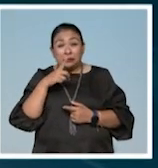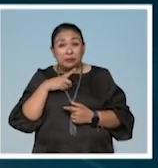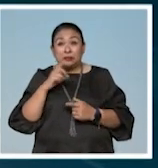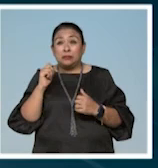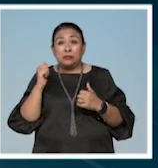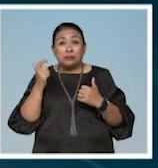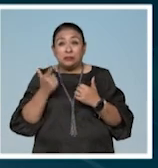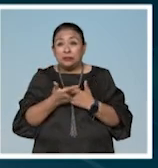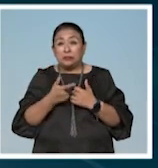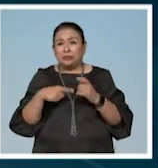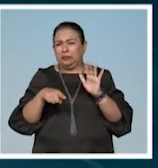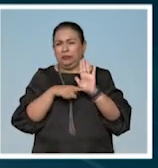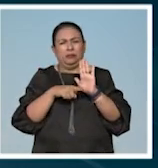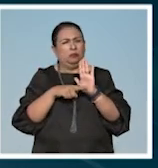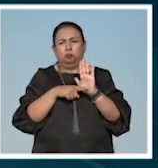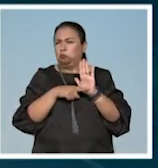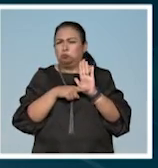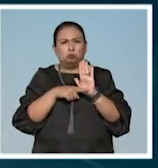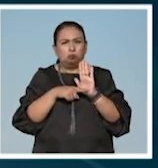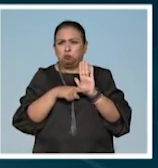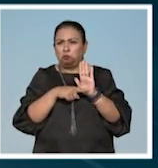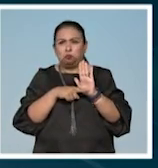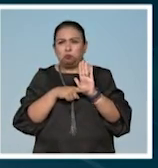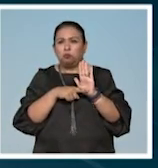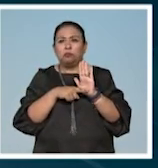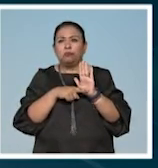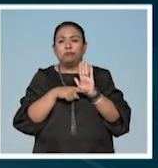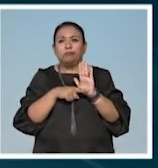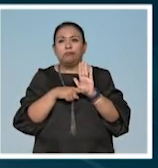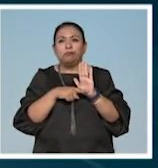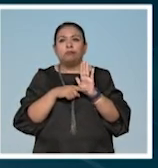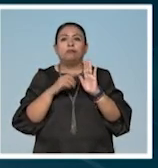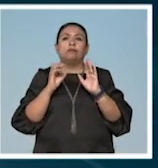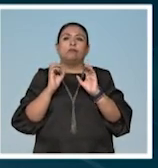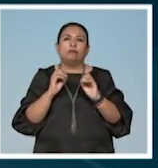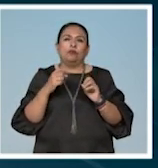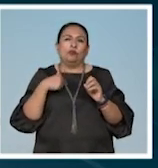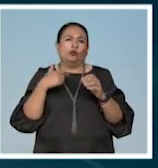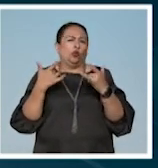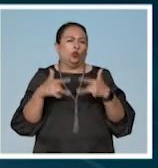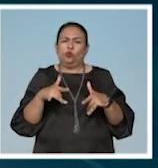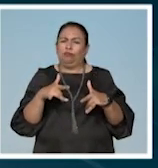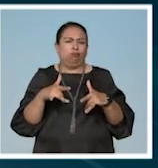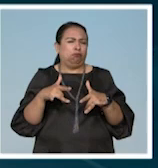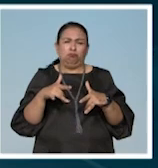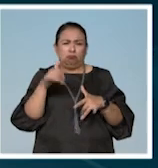negativo o doloroso